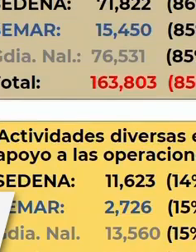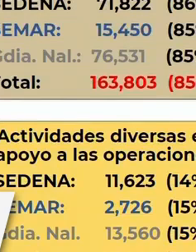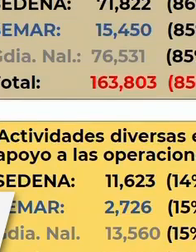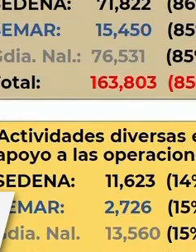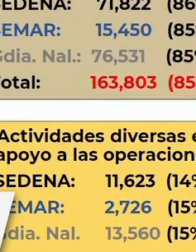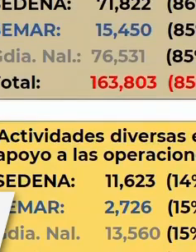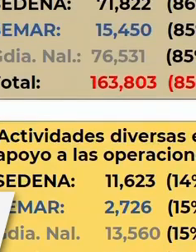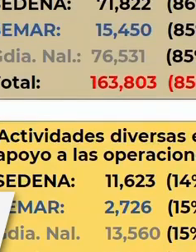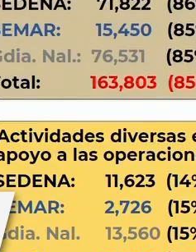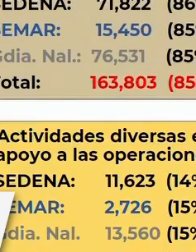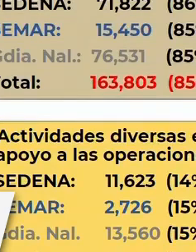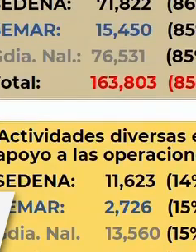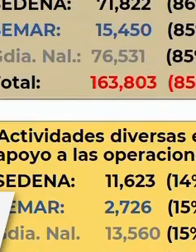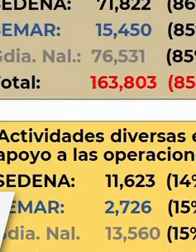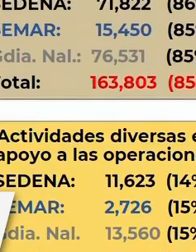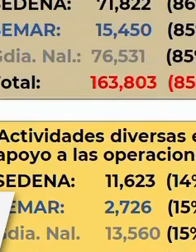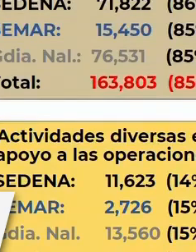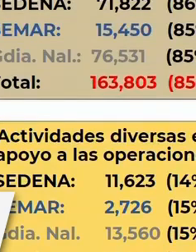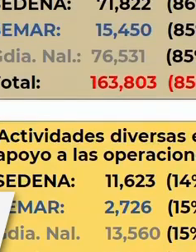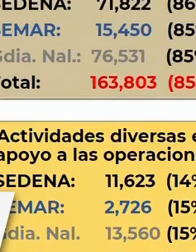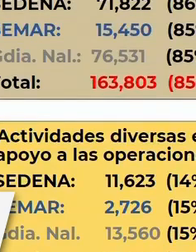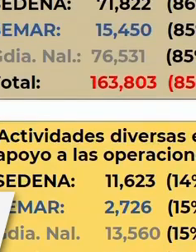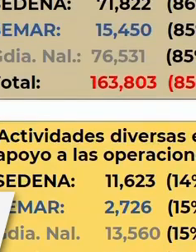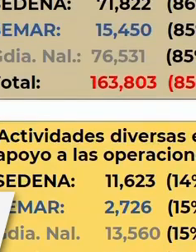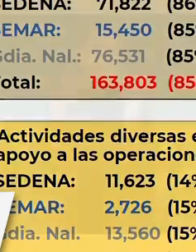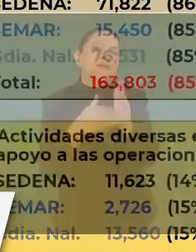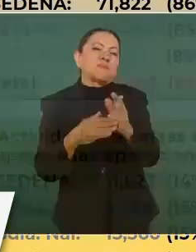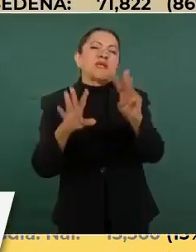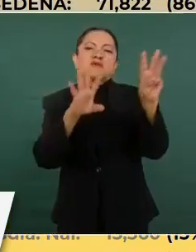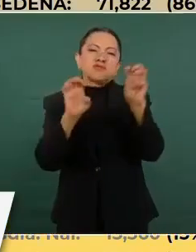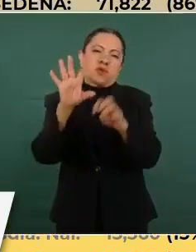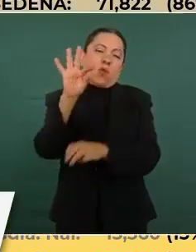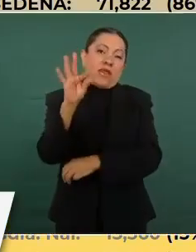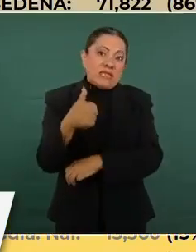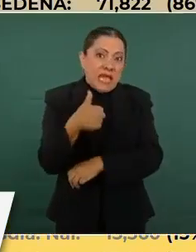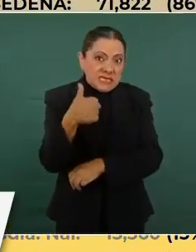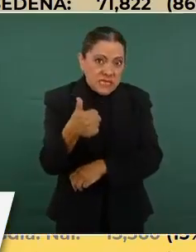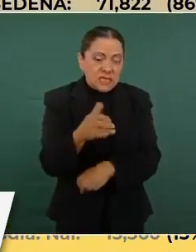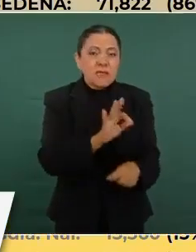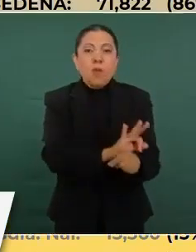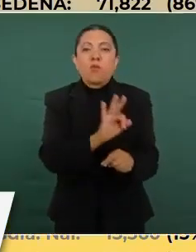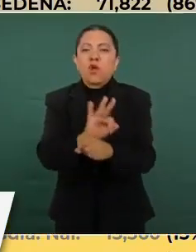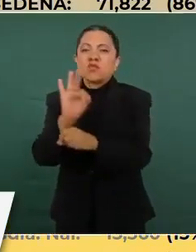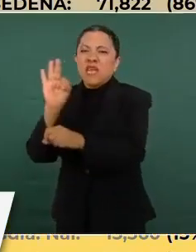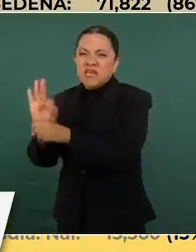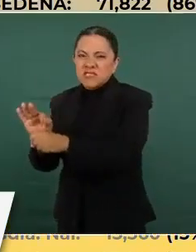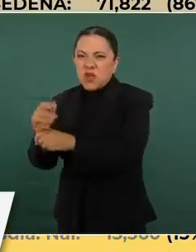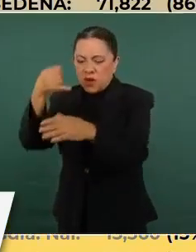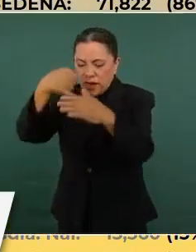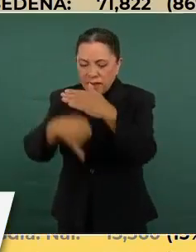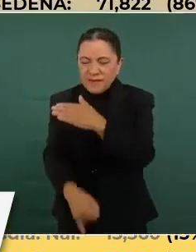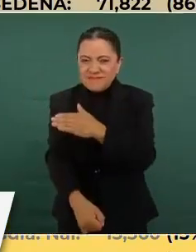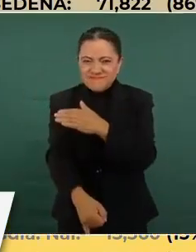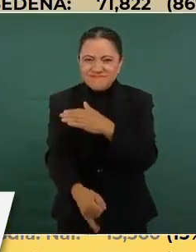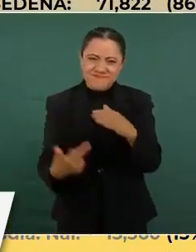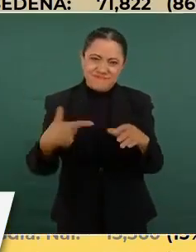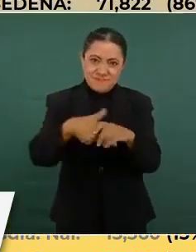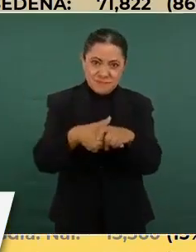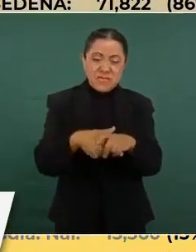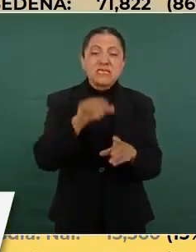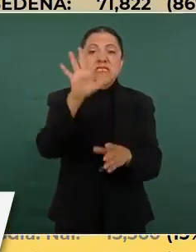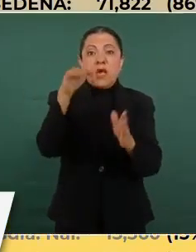en seguridad e instalaciones estratégicas, 7 mil 846, protección a la red de ductos, 5 mil 800,